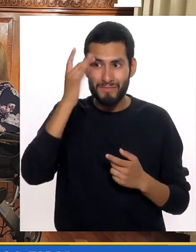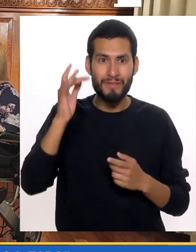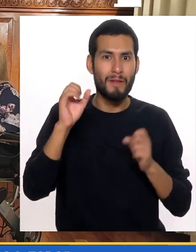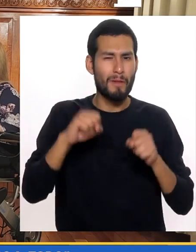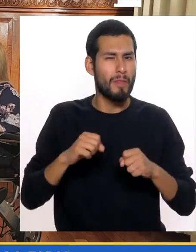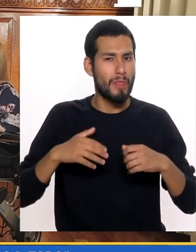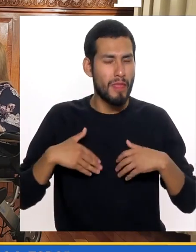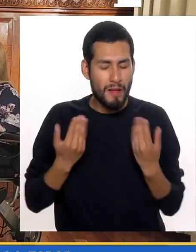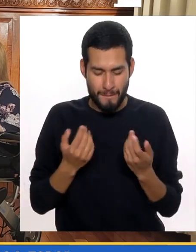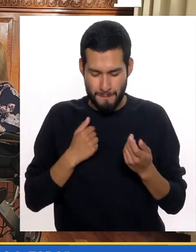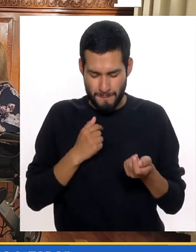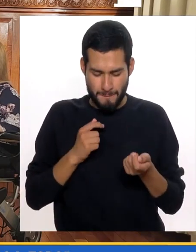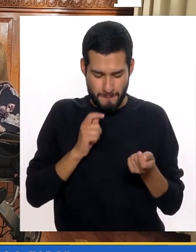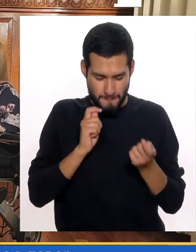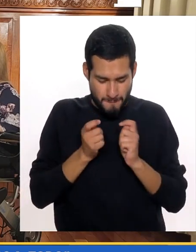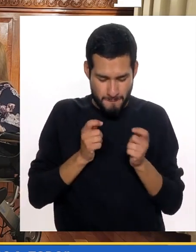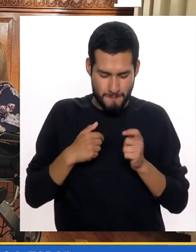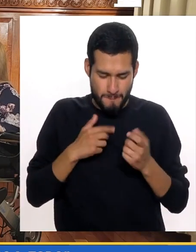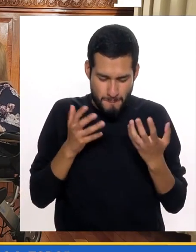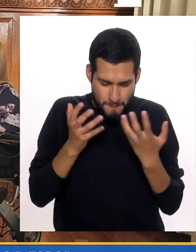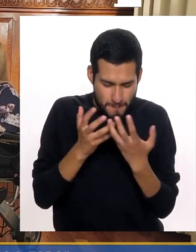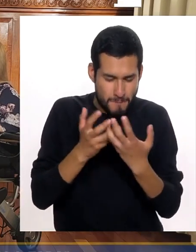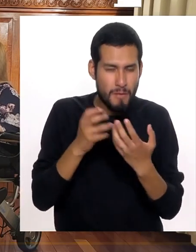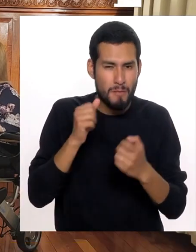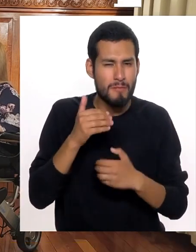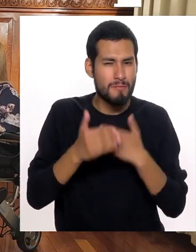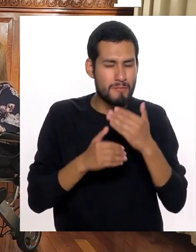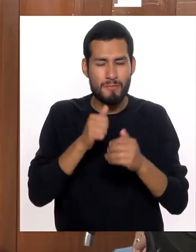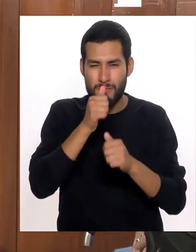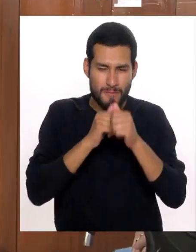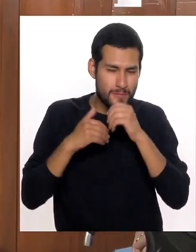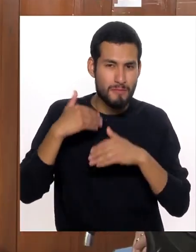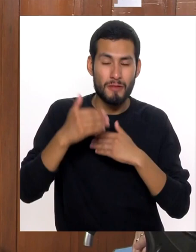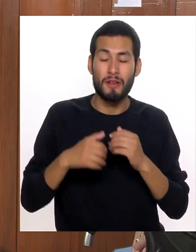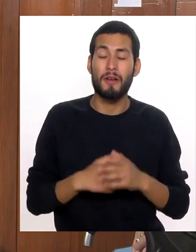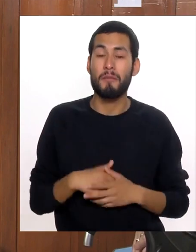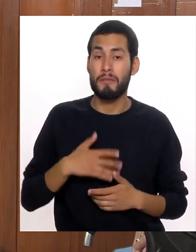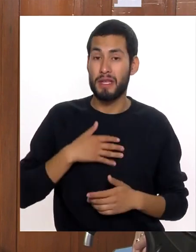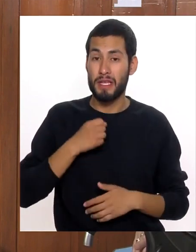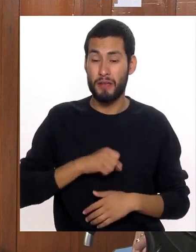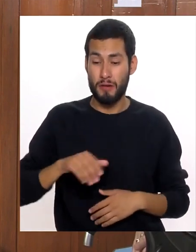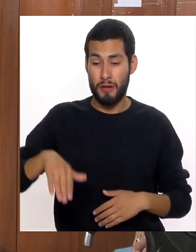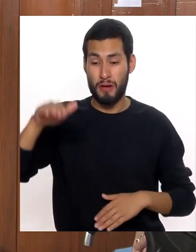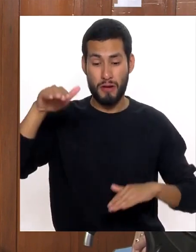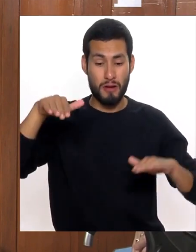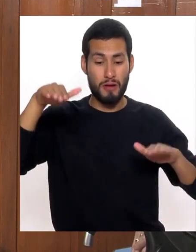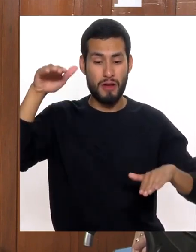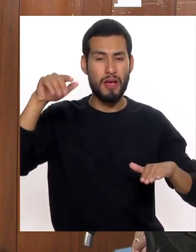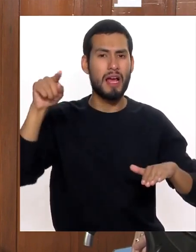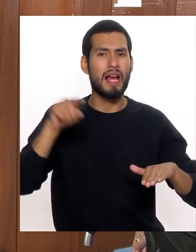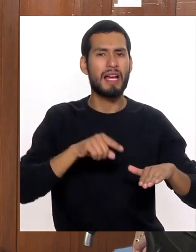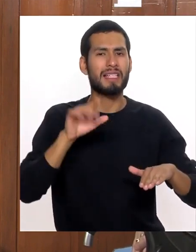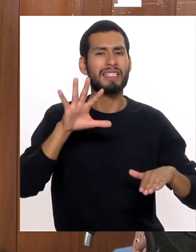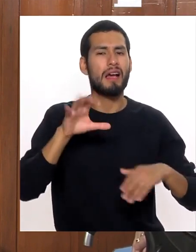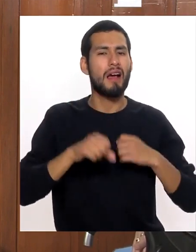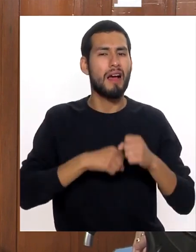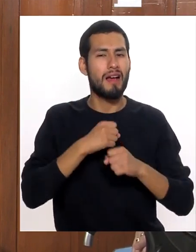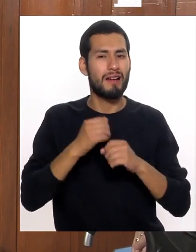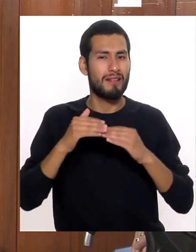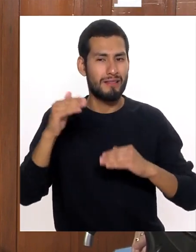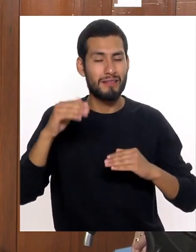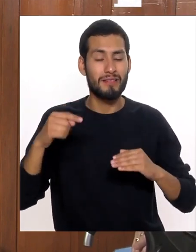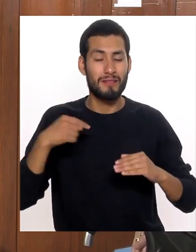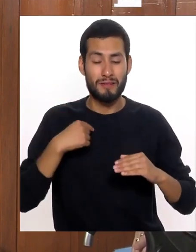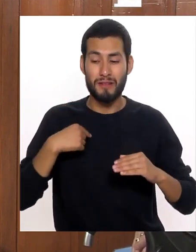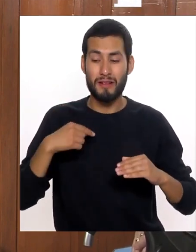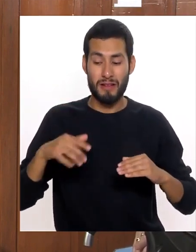tenemos la inteligencia Para poder adaptar Y salir adelante ¿No? Así es Y mis hijos se llevan cinco años Entonces Mientras que yo estaba